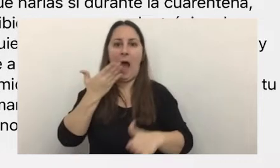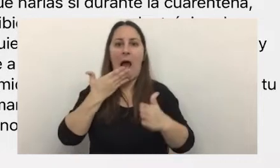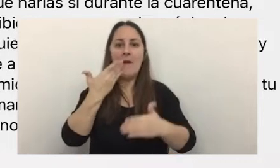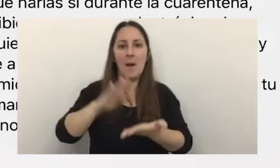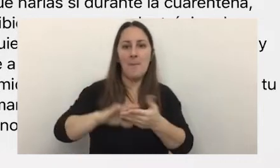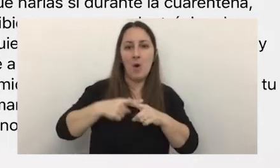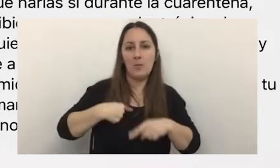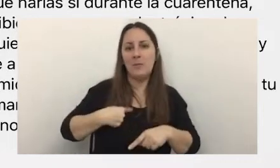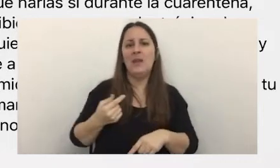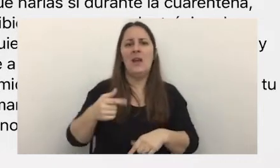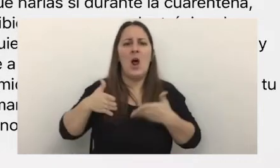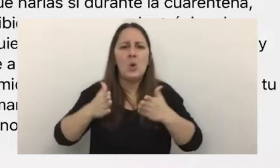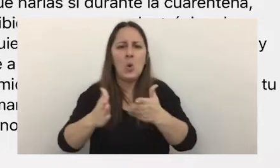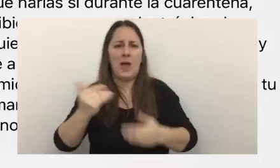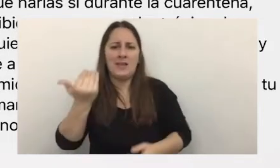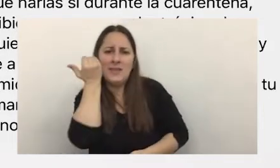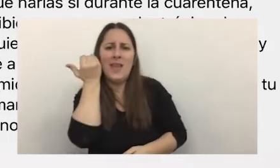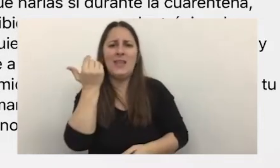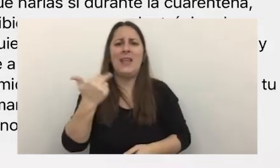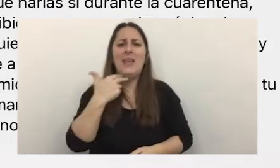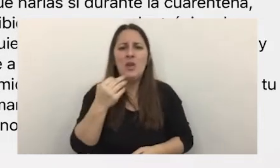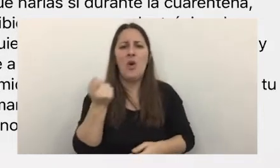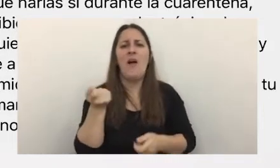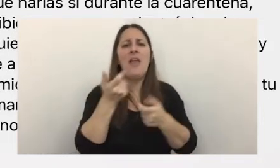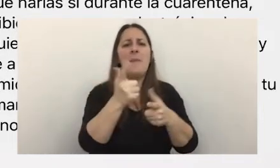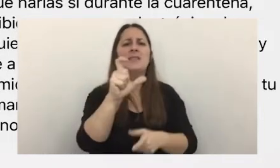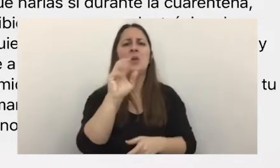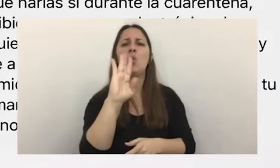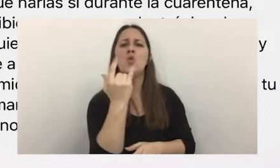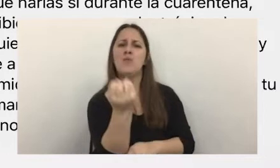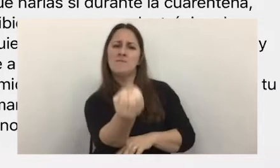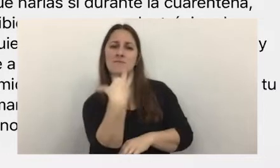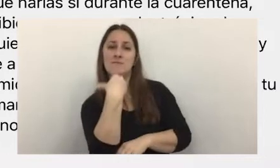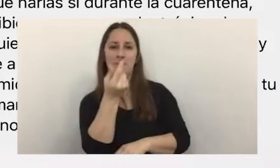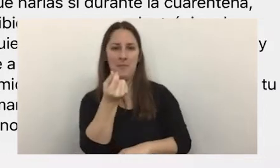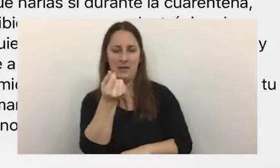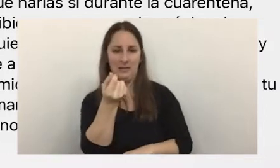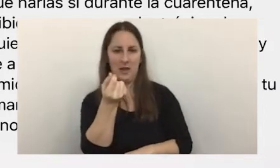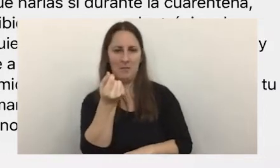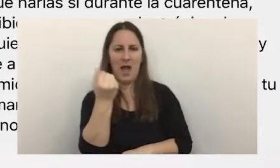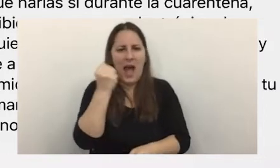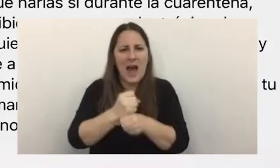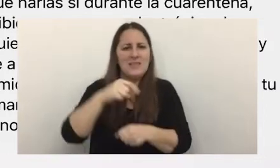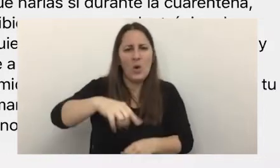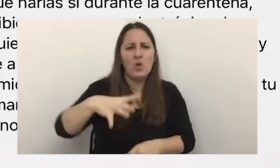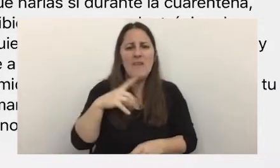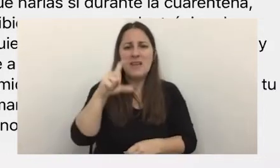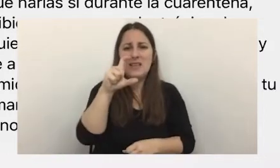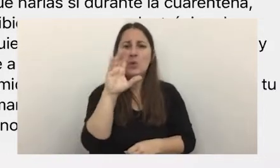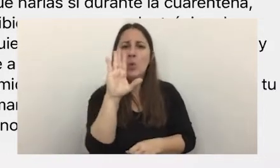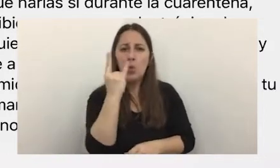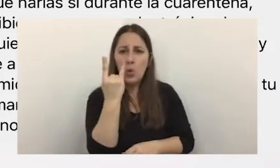un hijo urgentemente y les pasan un CBU para que les depositen plata lo que nos sigue llamando la atención es que ese CBU